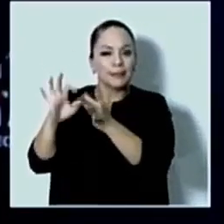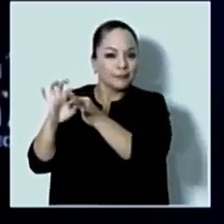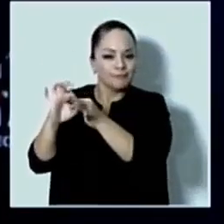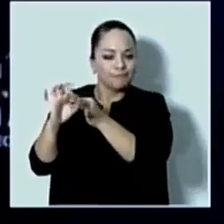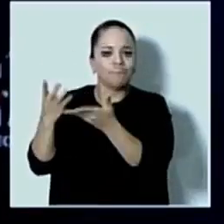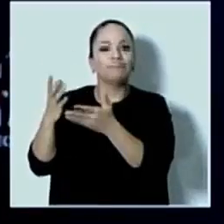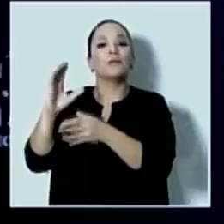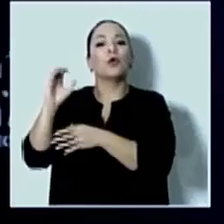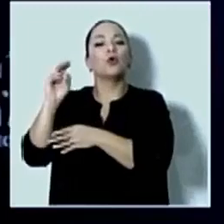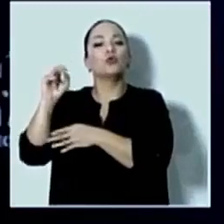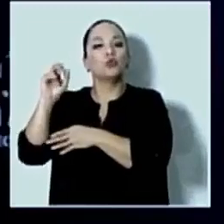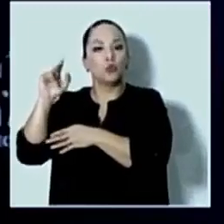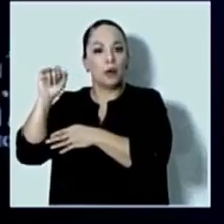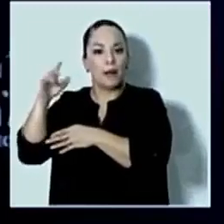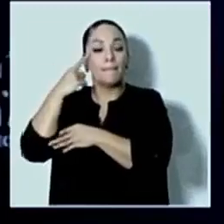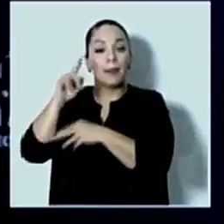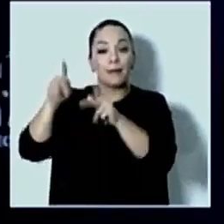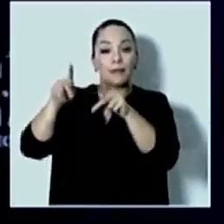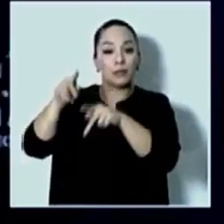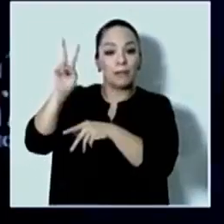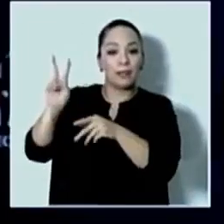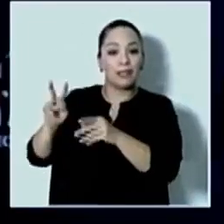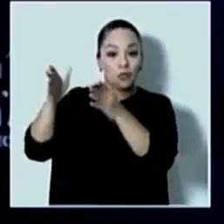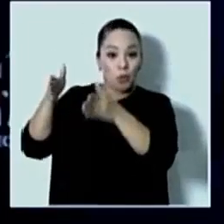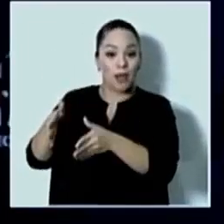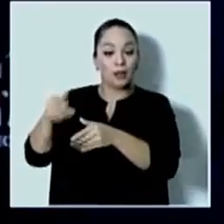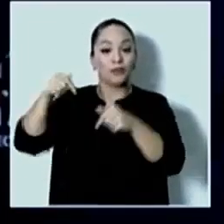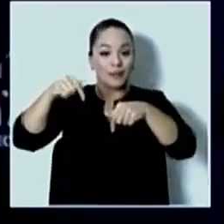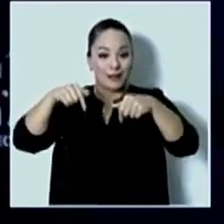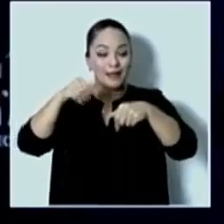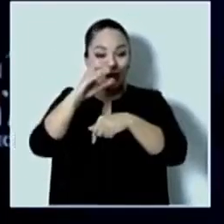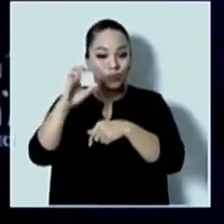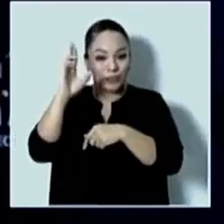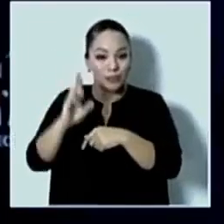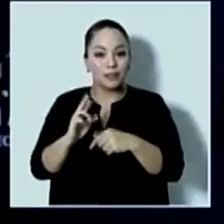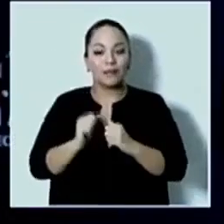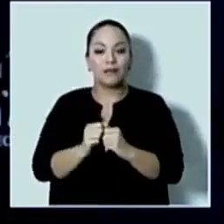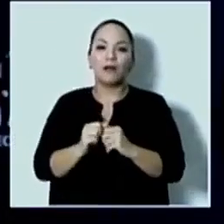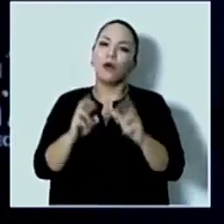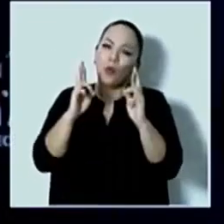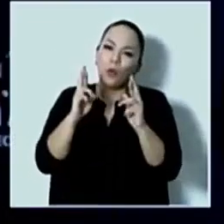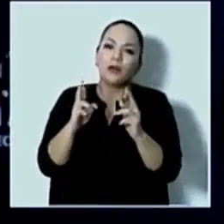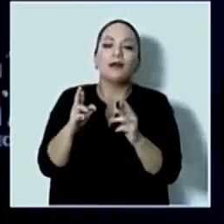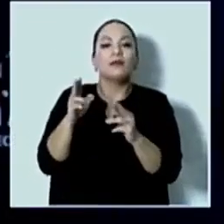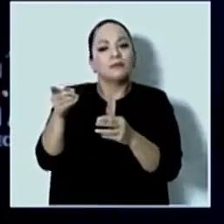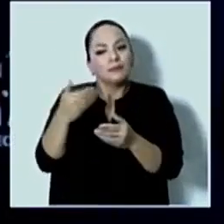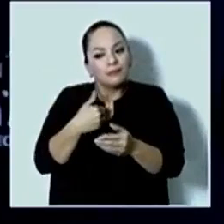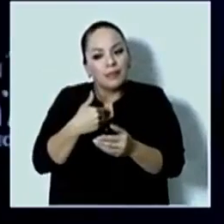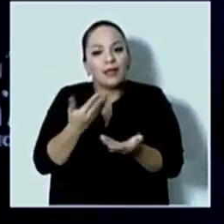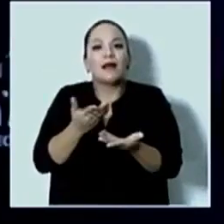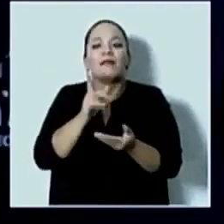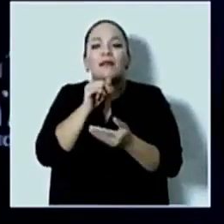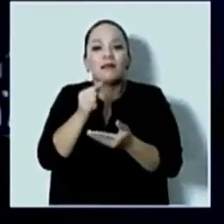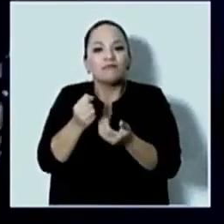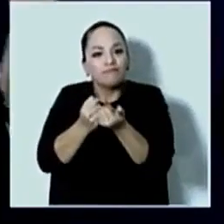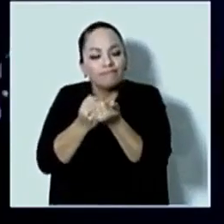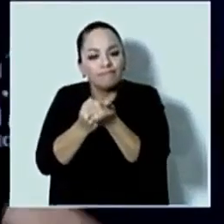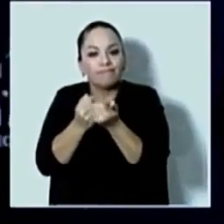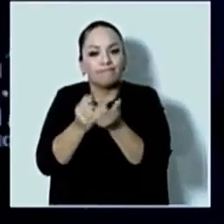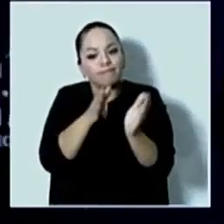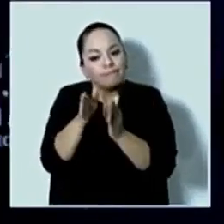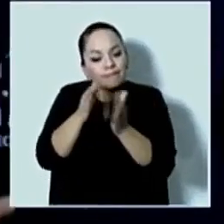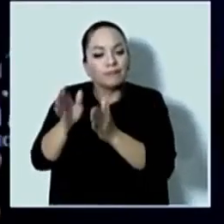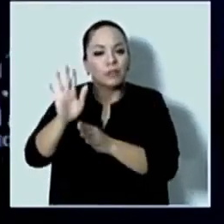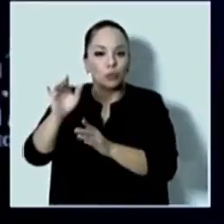para que esos venezolanos acá tengan quien les organice sus necesidades consulares y a su vez